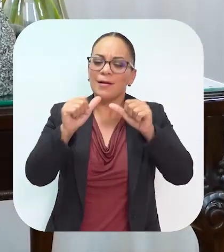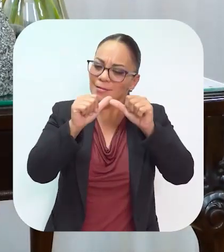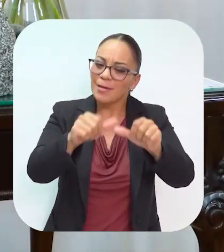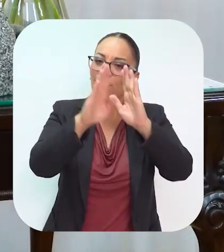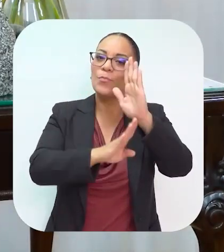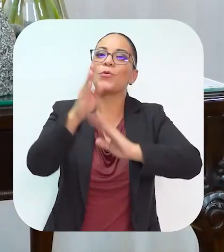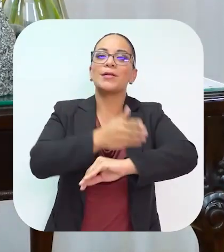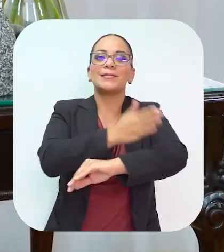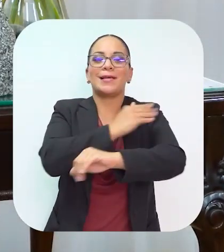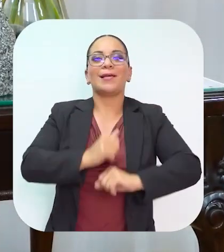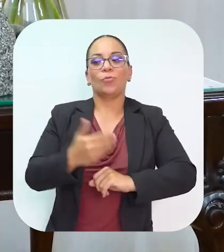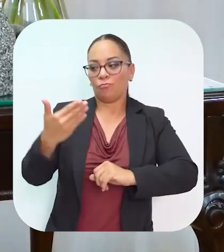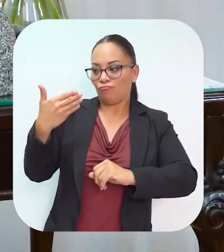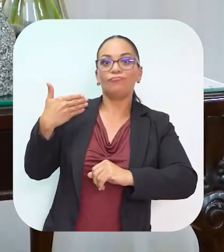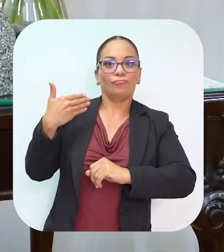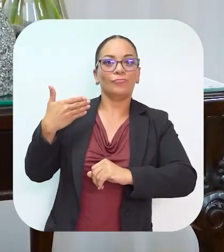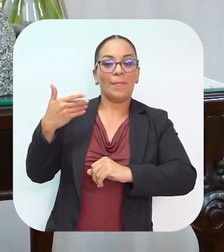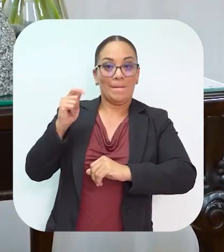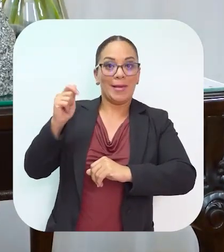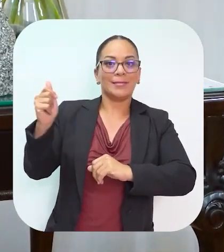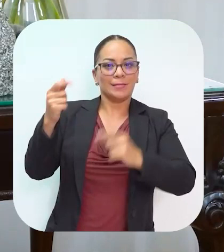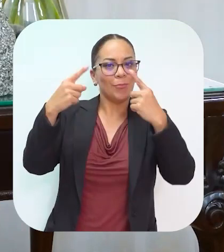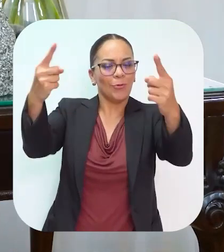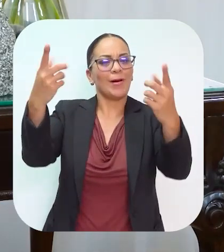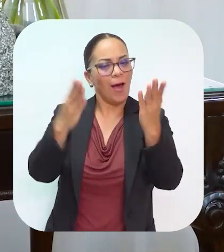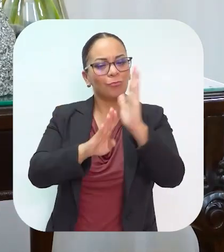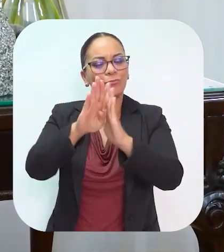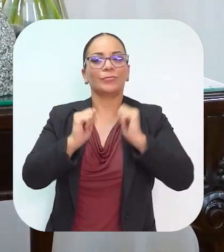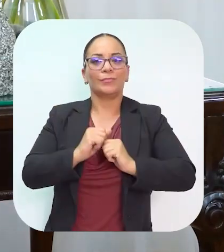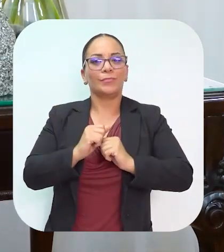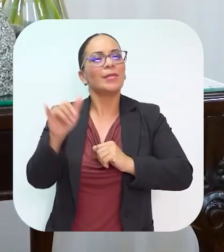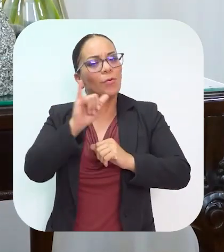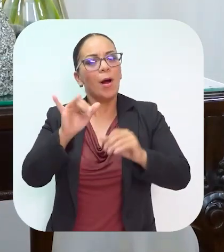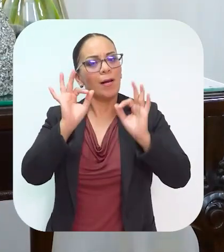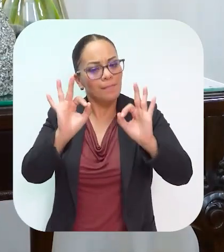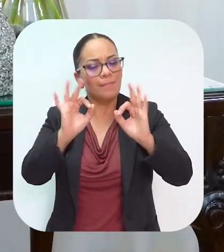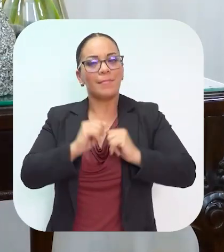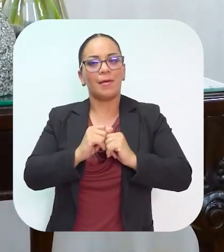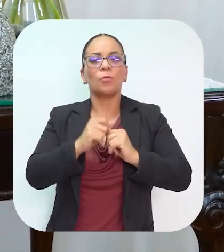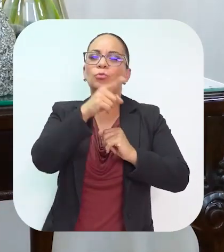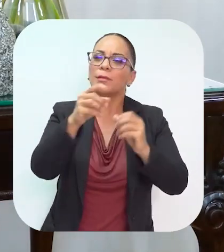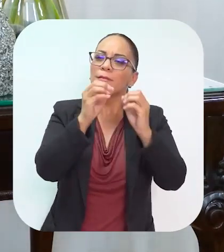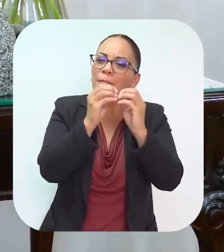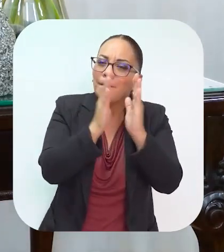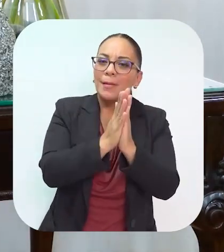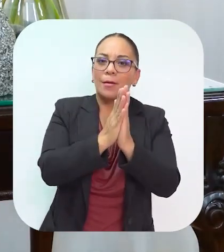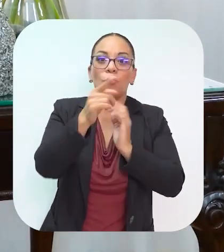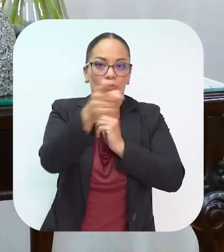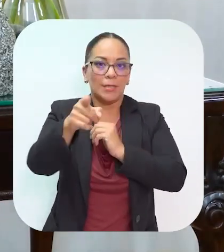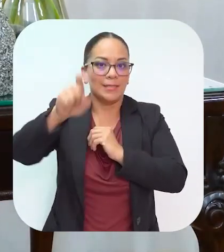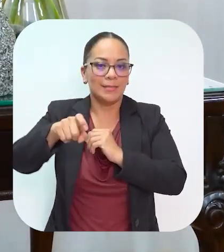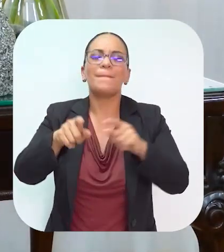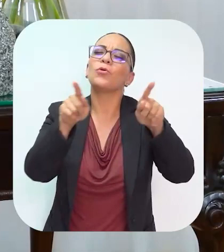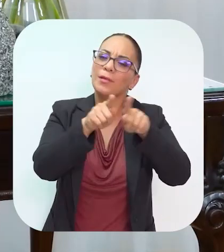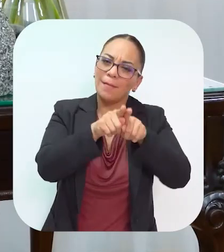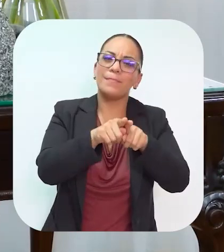siga progresando como lo hemos hecho en los últimos meses. Vamos bien. No se les olvide pedir